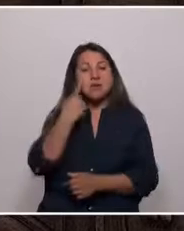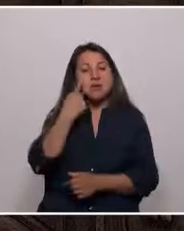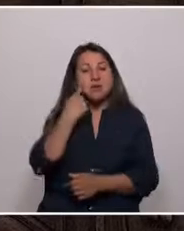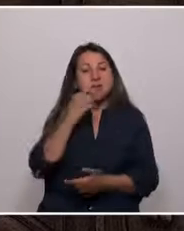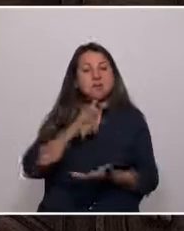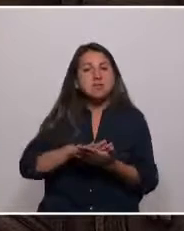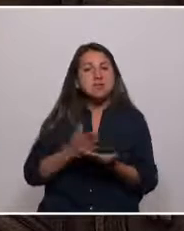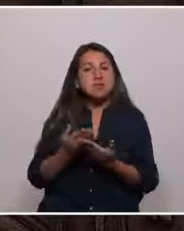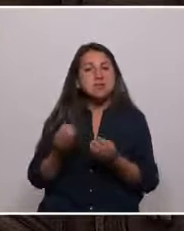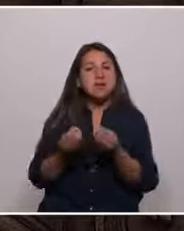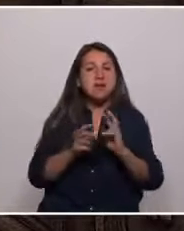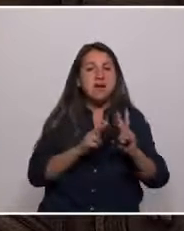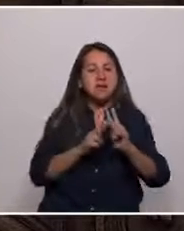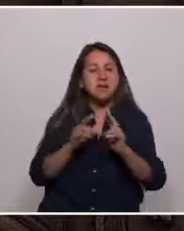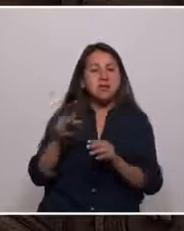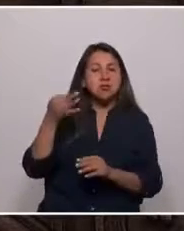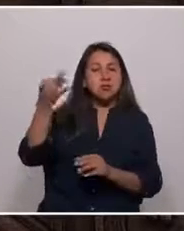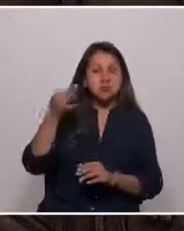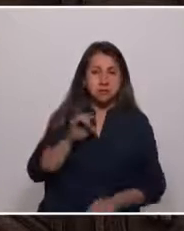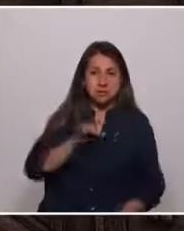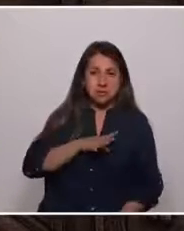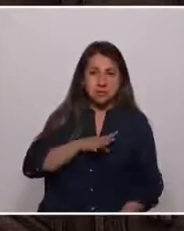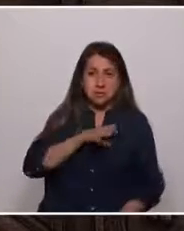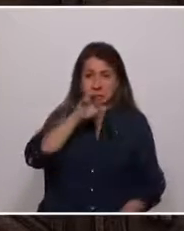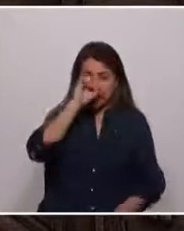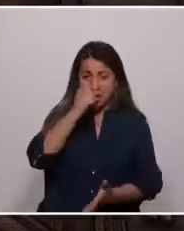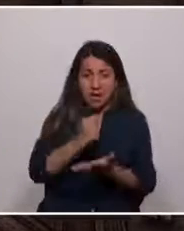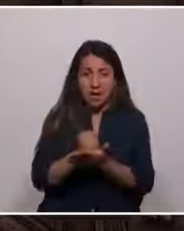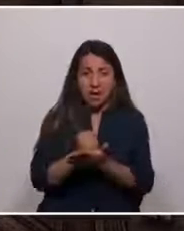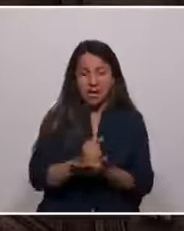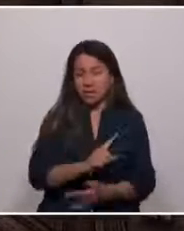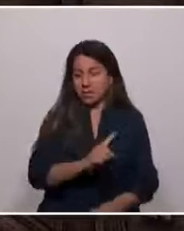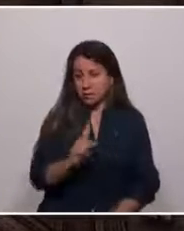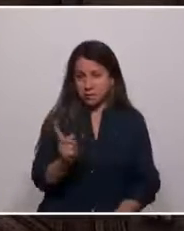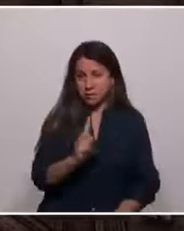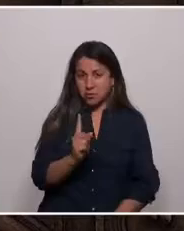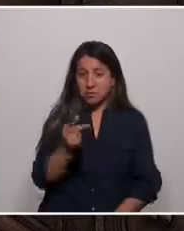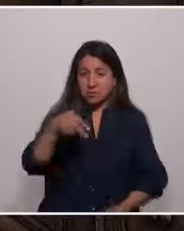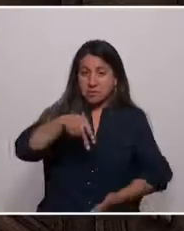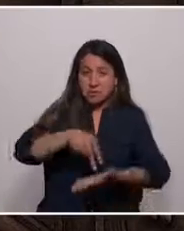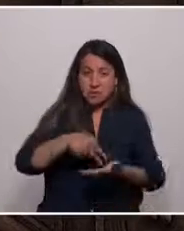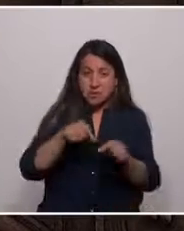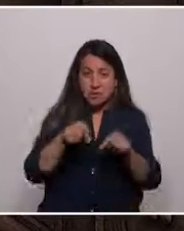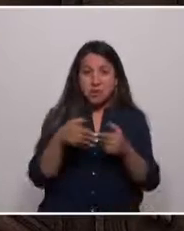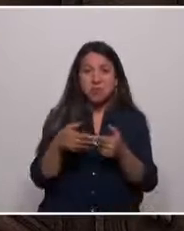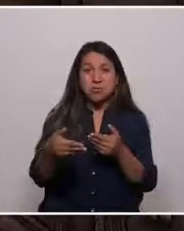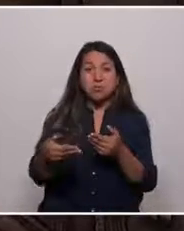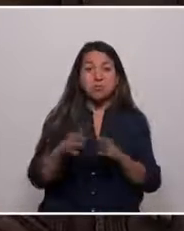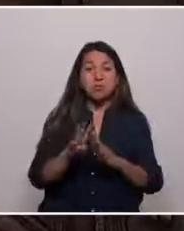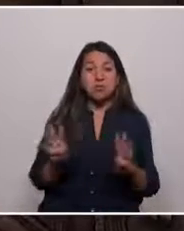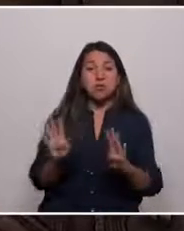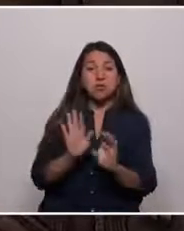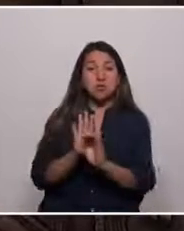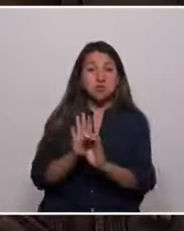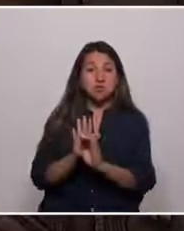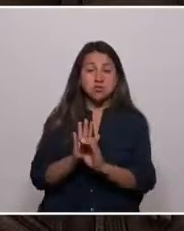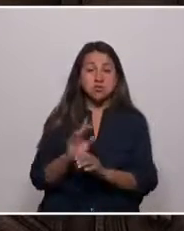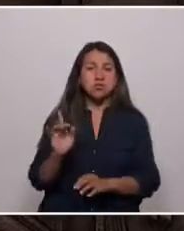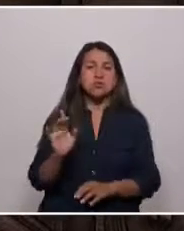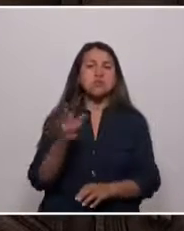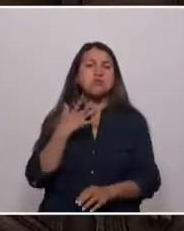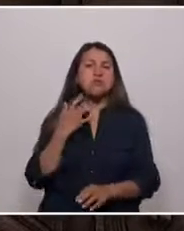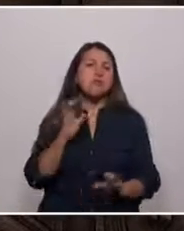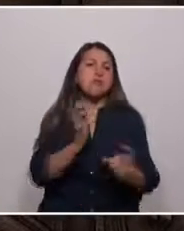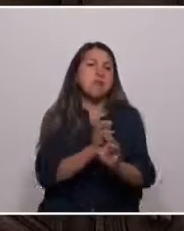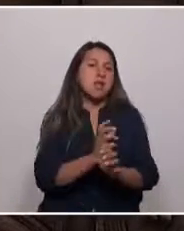país. Que no nos engañen, llegamos a este proceso constituyente no por hechos de violencia,